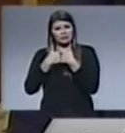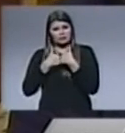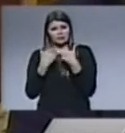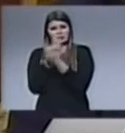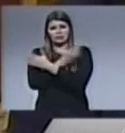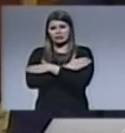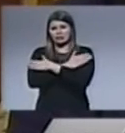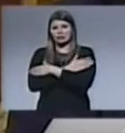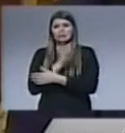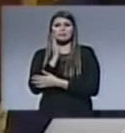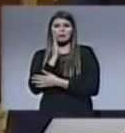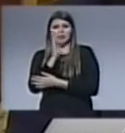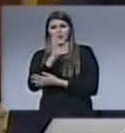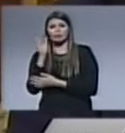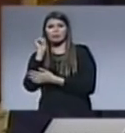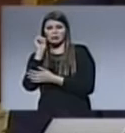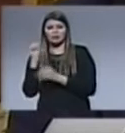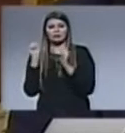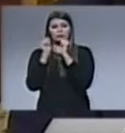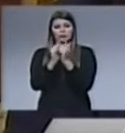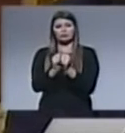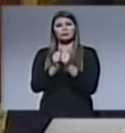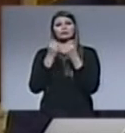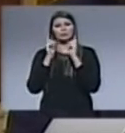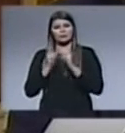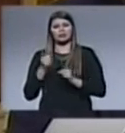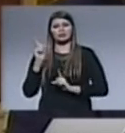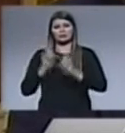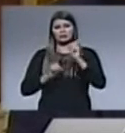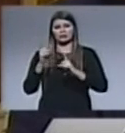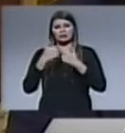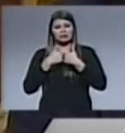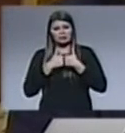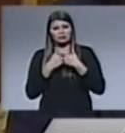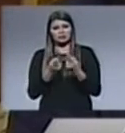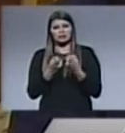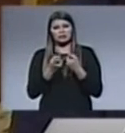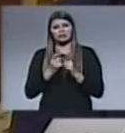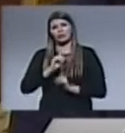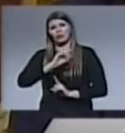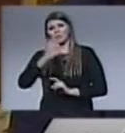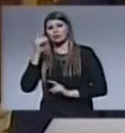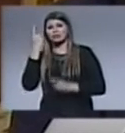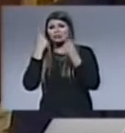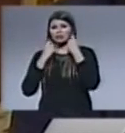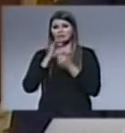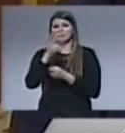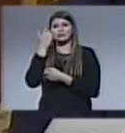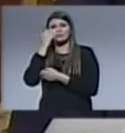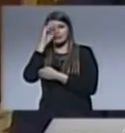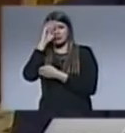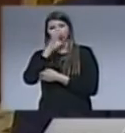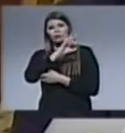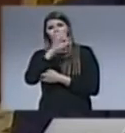una mamá o de un papá con ellos, estar ahí cuando ellos necesitan, cuando están tristes, cuando están enfermos